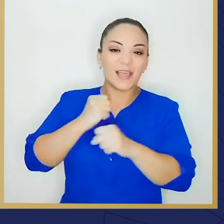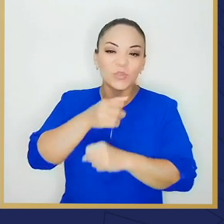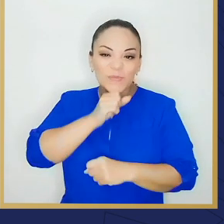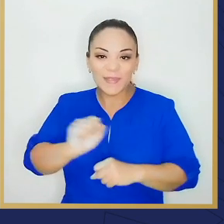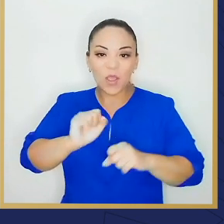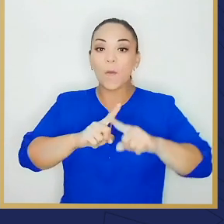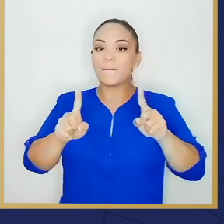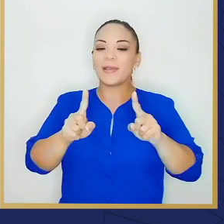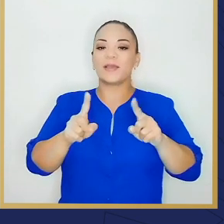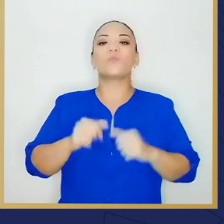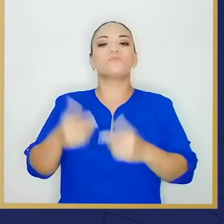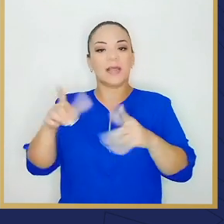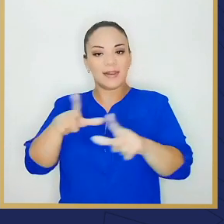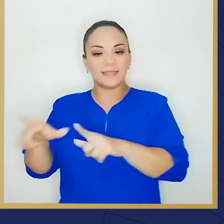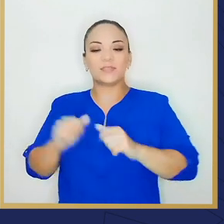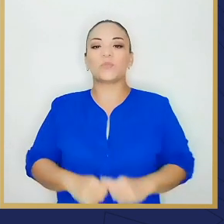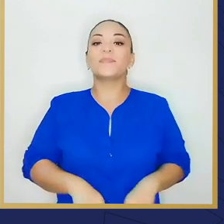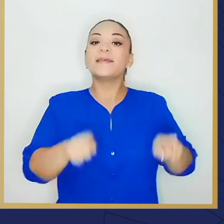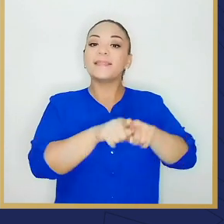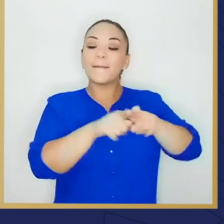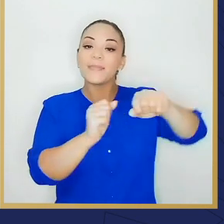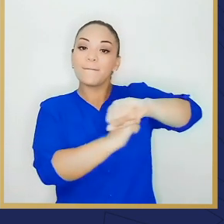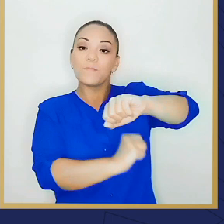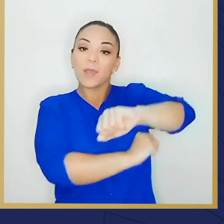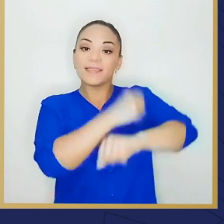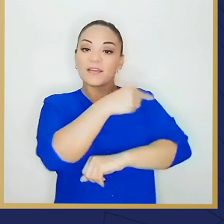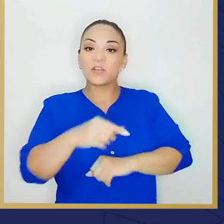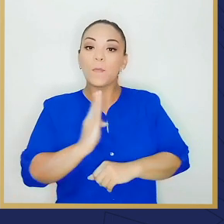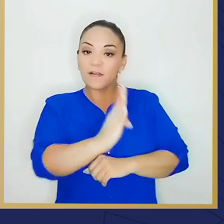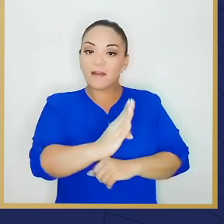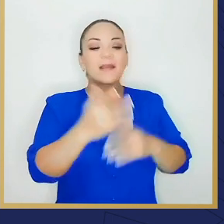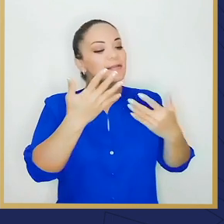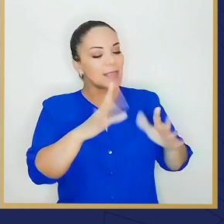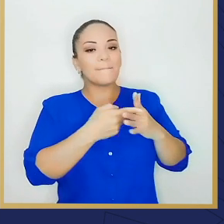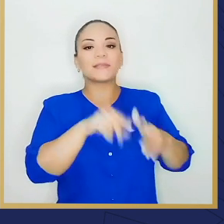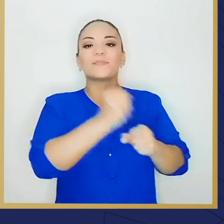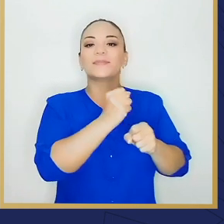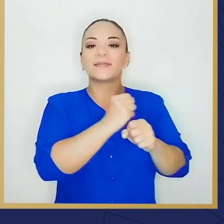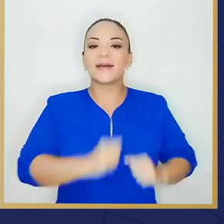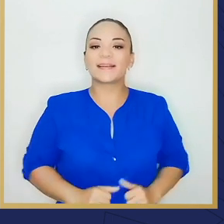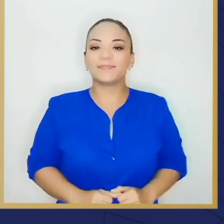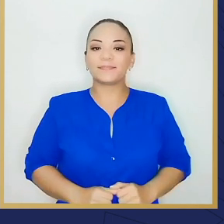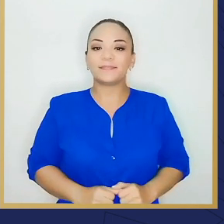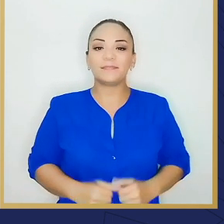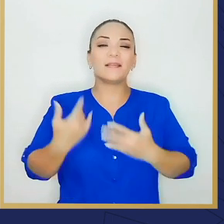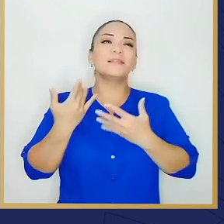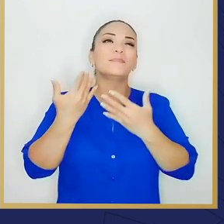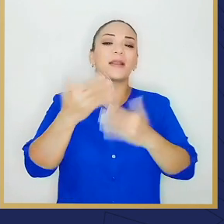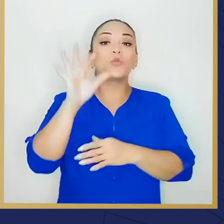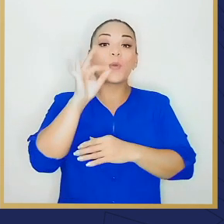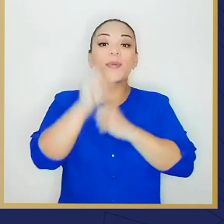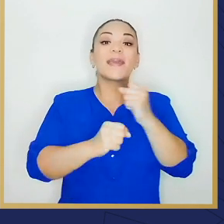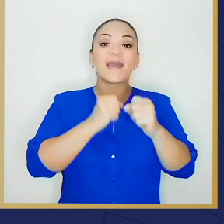iniciamos las obras en el puente sobre el río Barranca. Después de una espera de nada